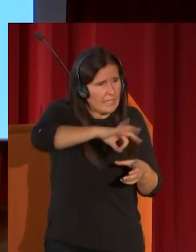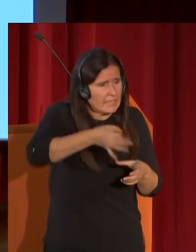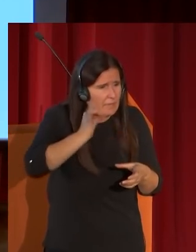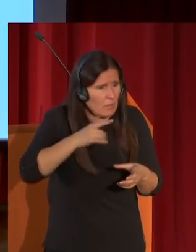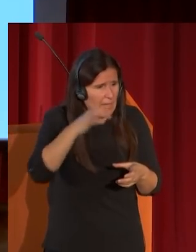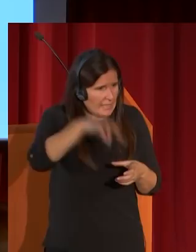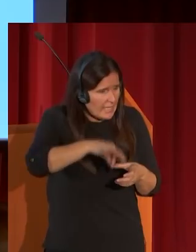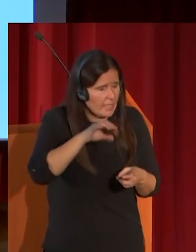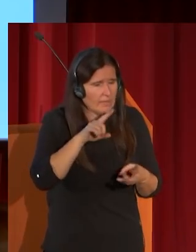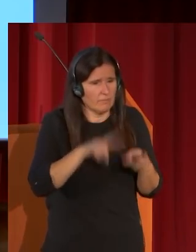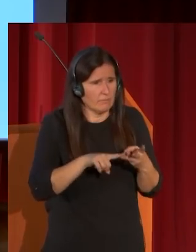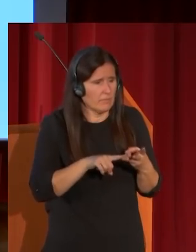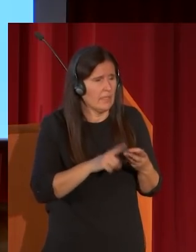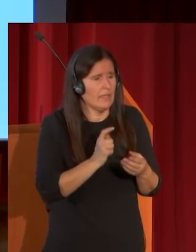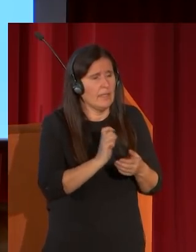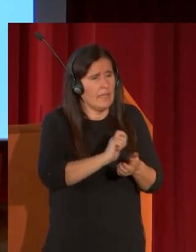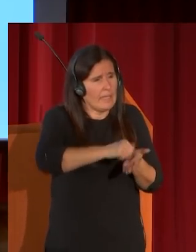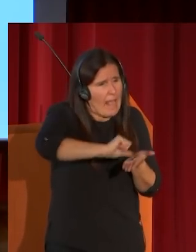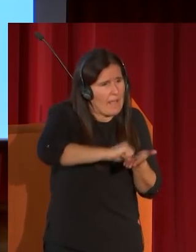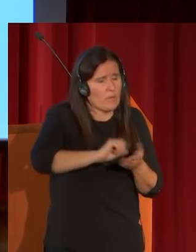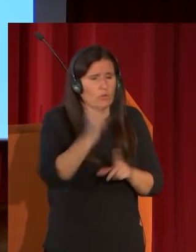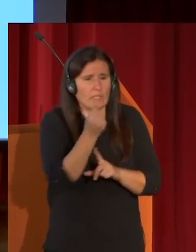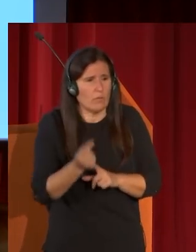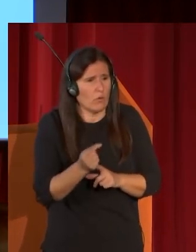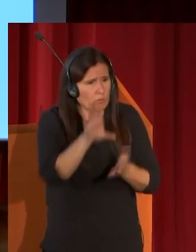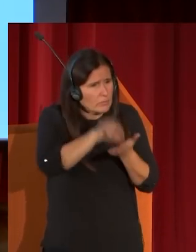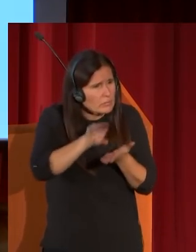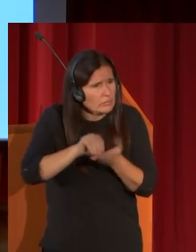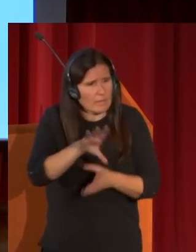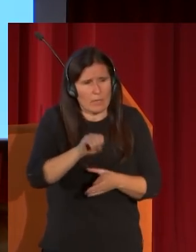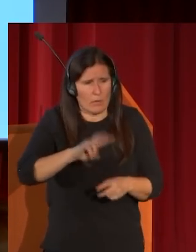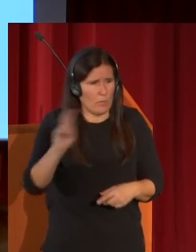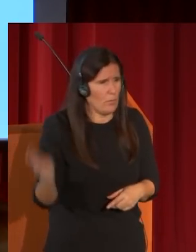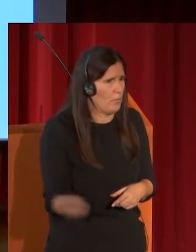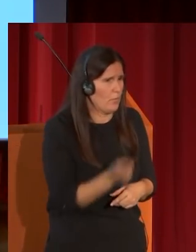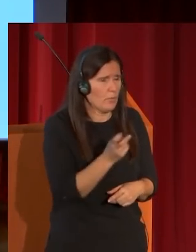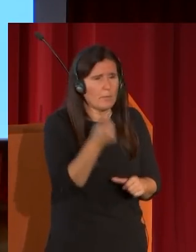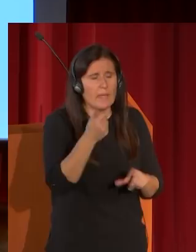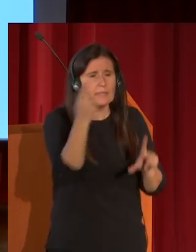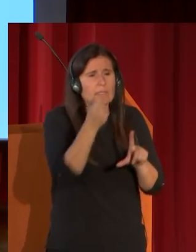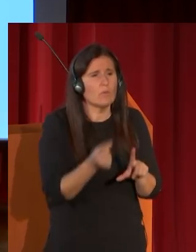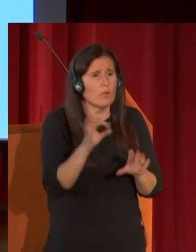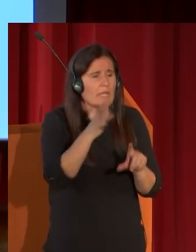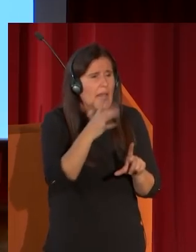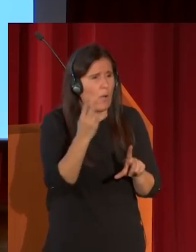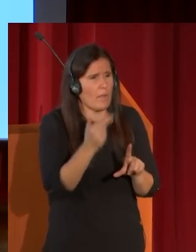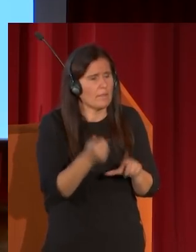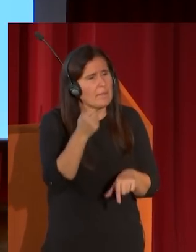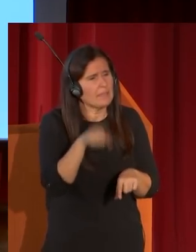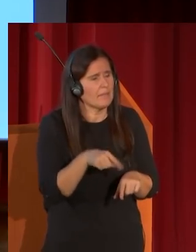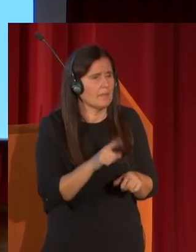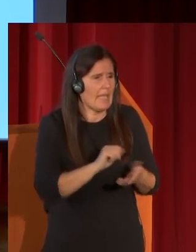y sobre todo grabados y dibujos dibujos coloreados a la guada pero muy especialmente grabados